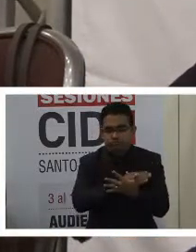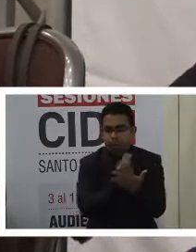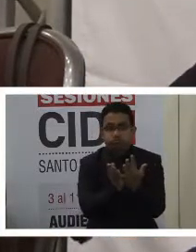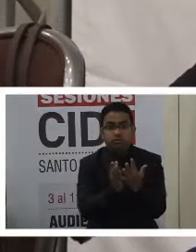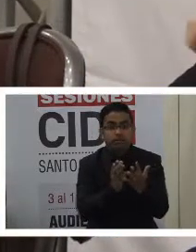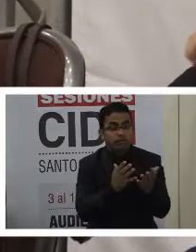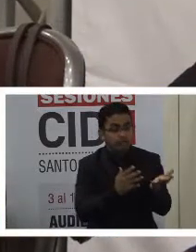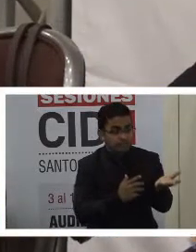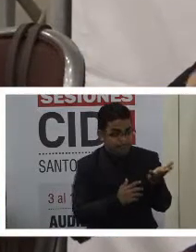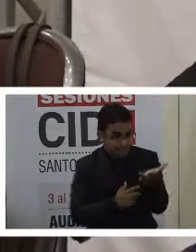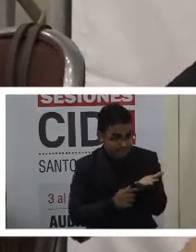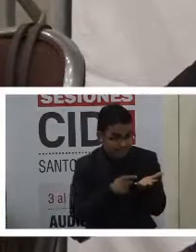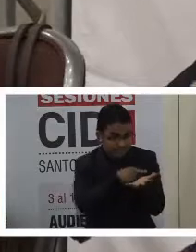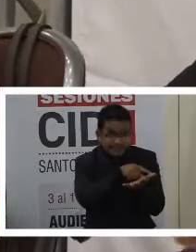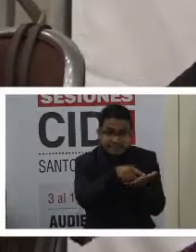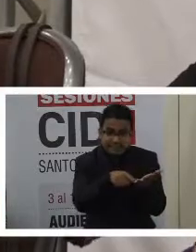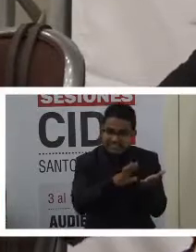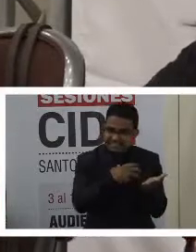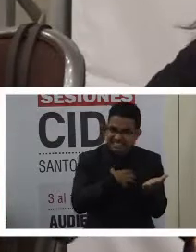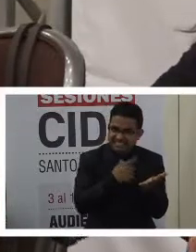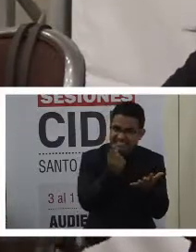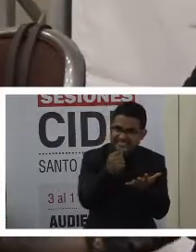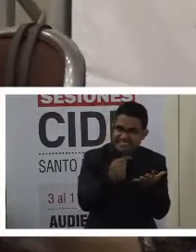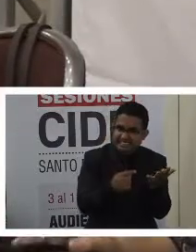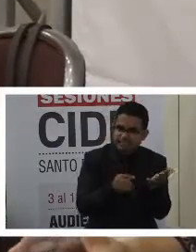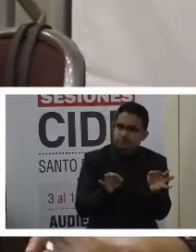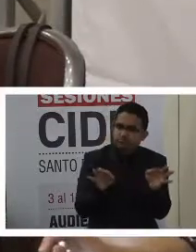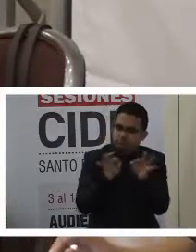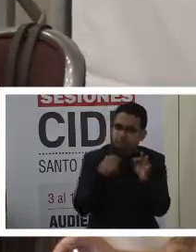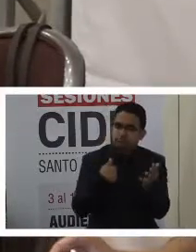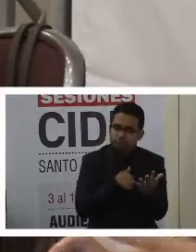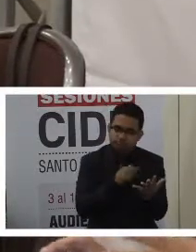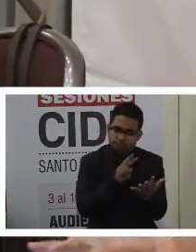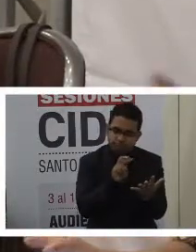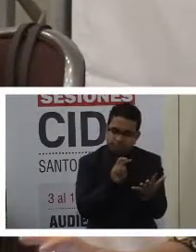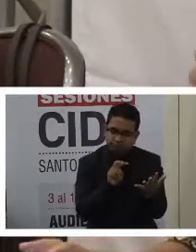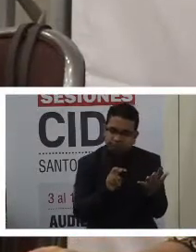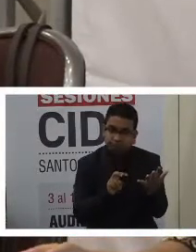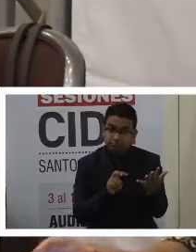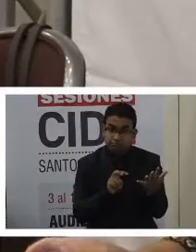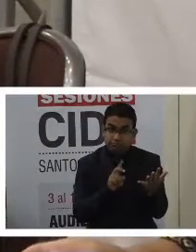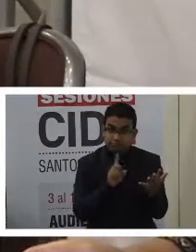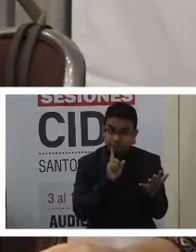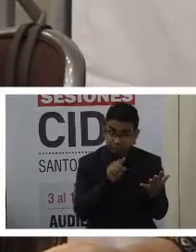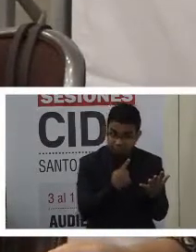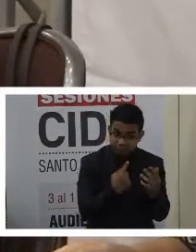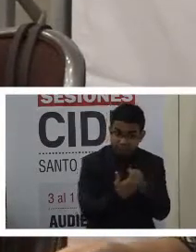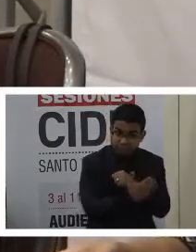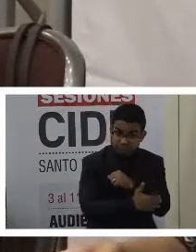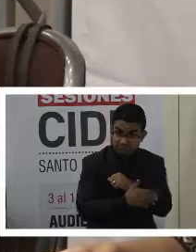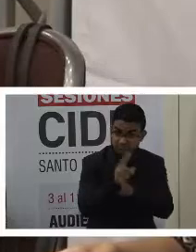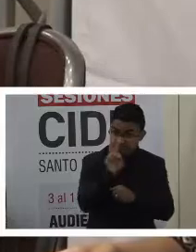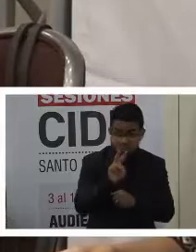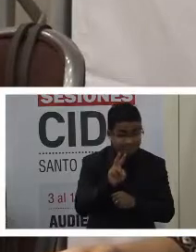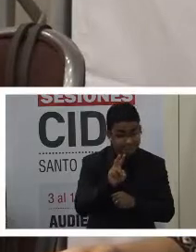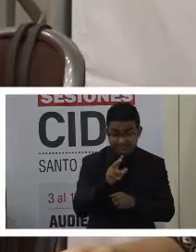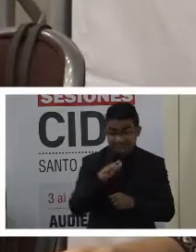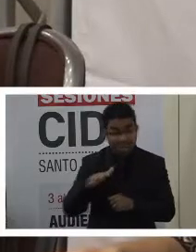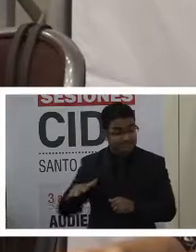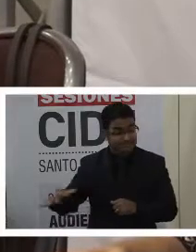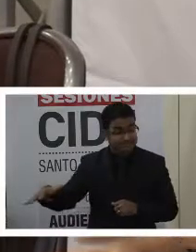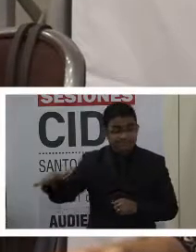evaluar precisamente, y esto pasa en muchos países, el campo